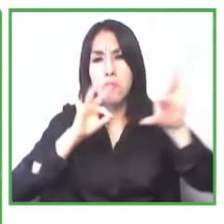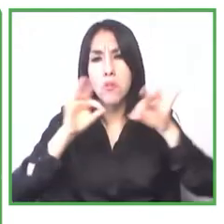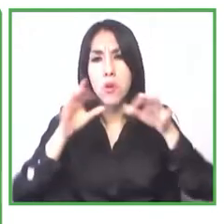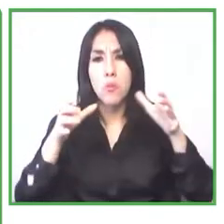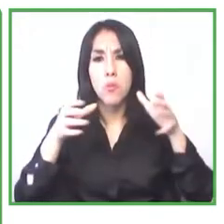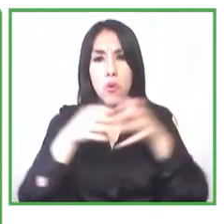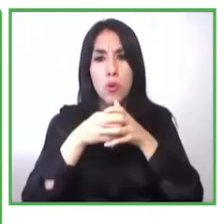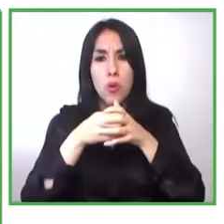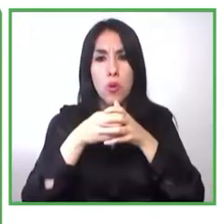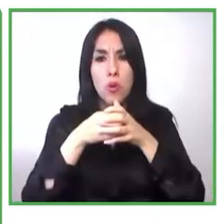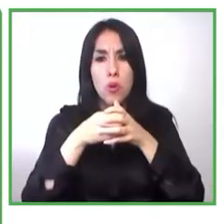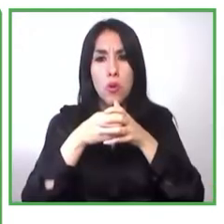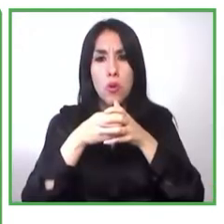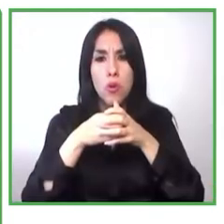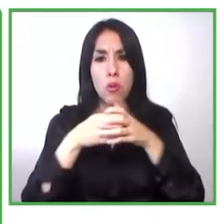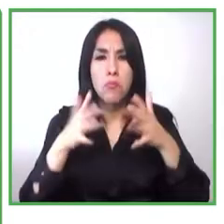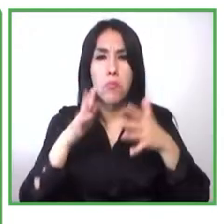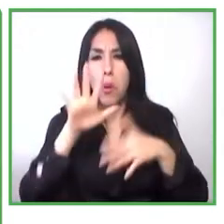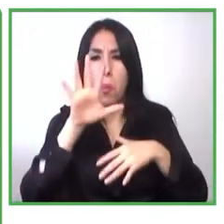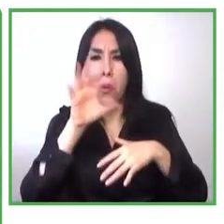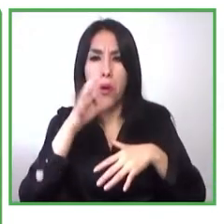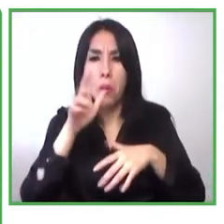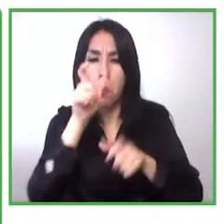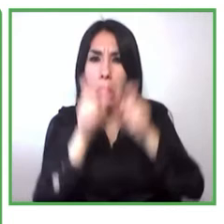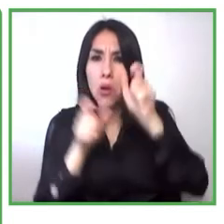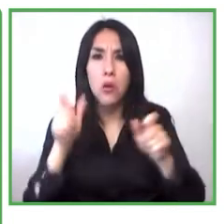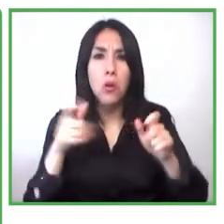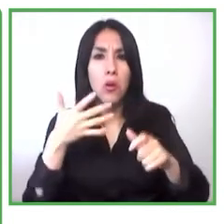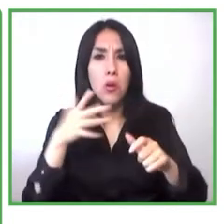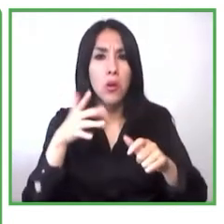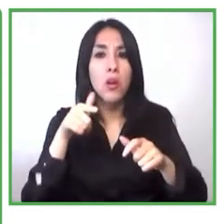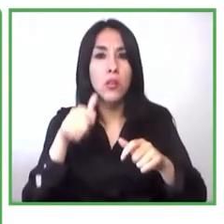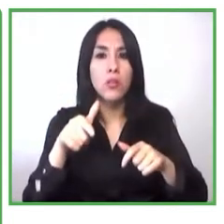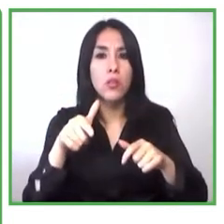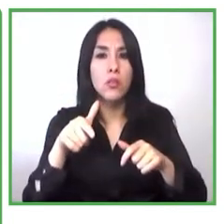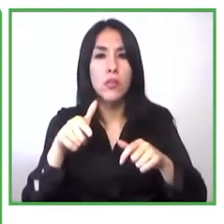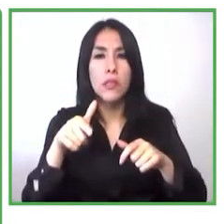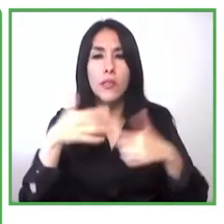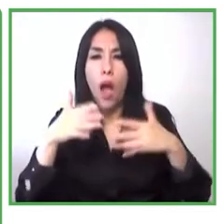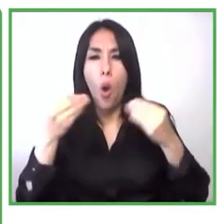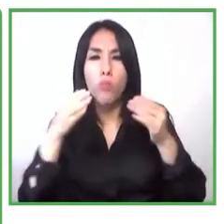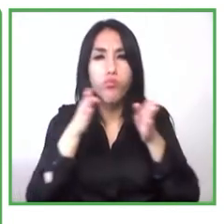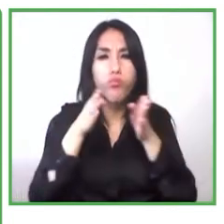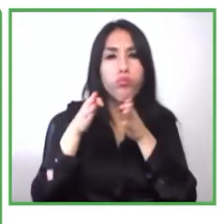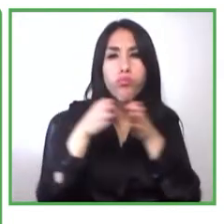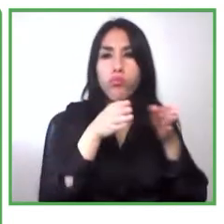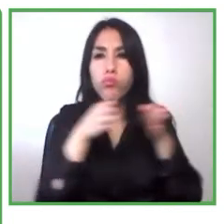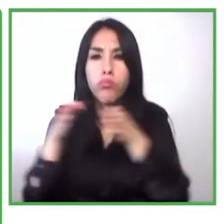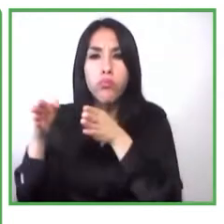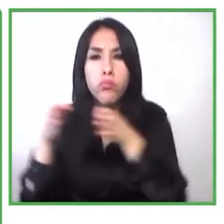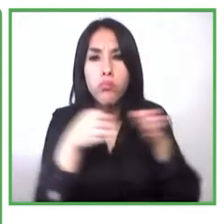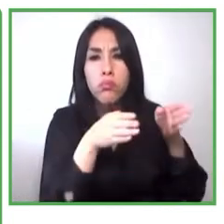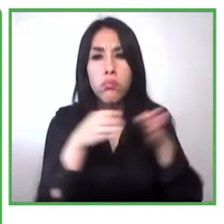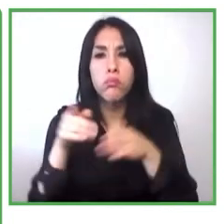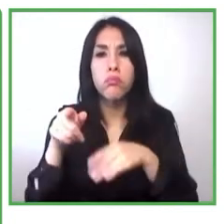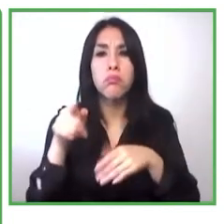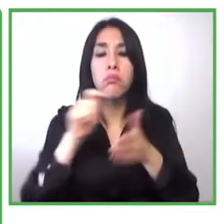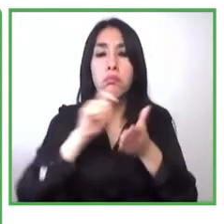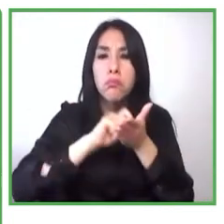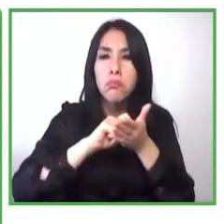un poco ir segmentando y seleccionando aquellos emprendimientos que se ajustaran más a las necesidades del proyecto finalmente